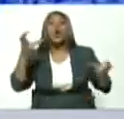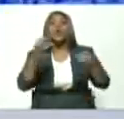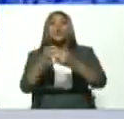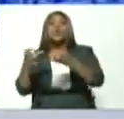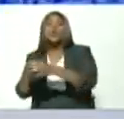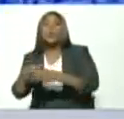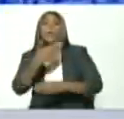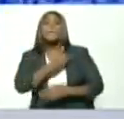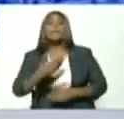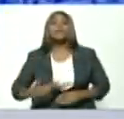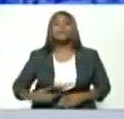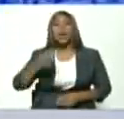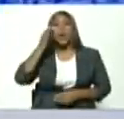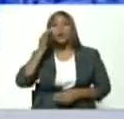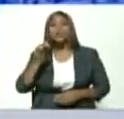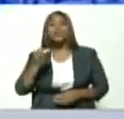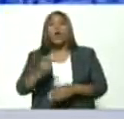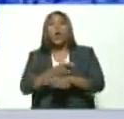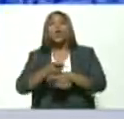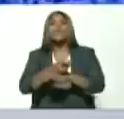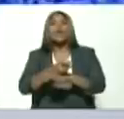del gobierno del poder popular.